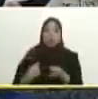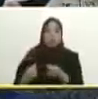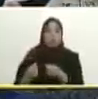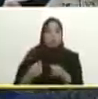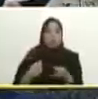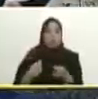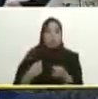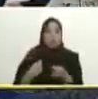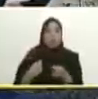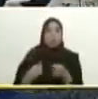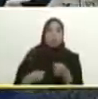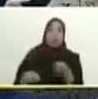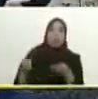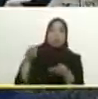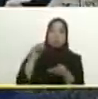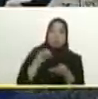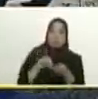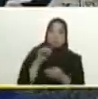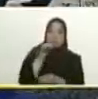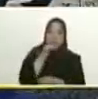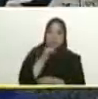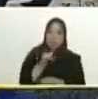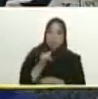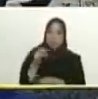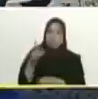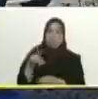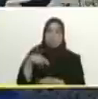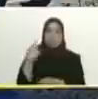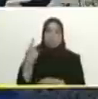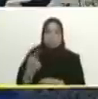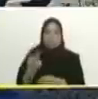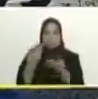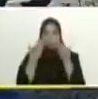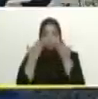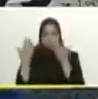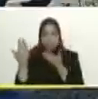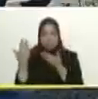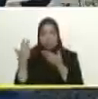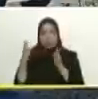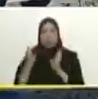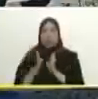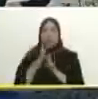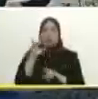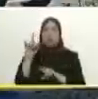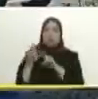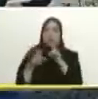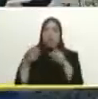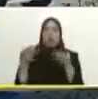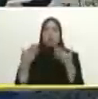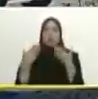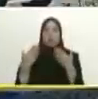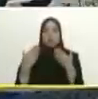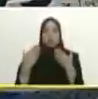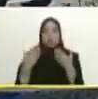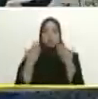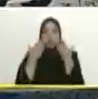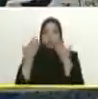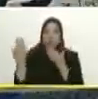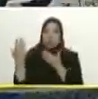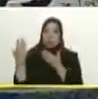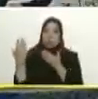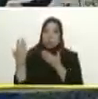con el ministro de Aguayán informamos la vicepresidenta y bueno presidente dando respuesta lo más pronto posible adelante presidente